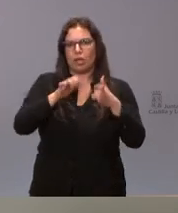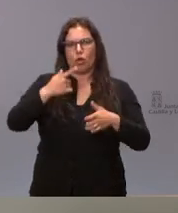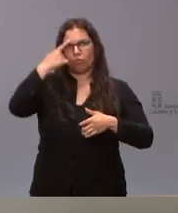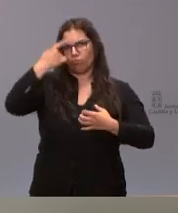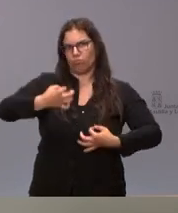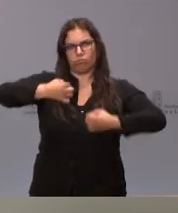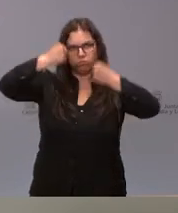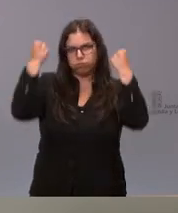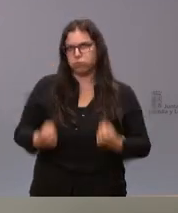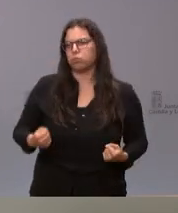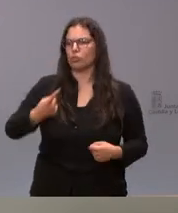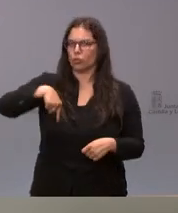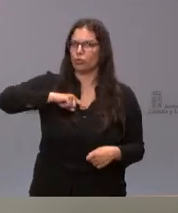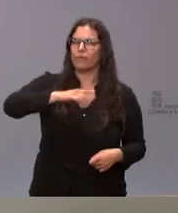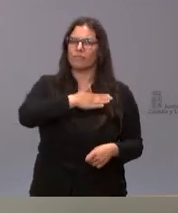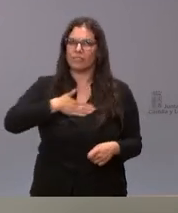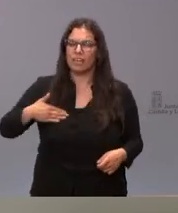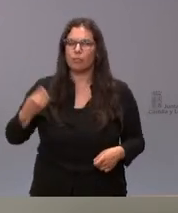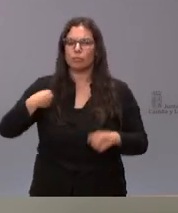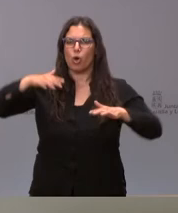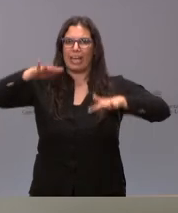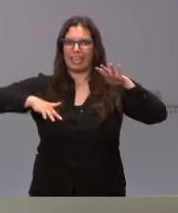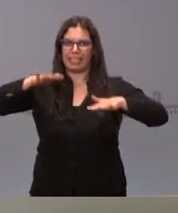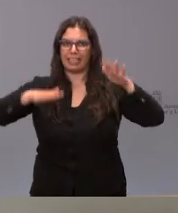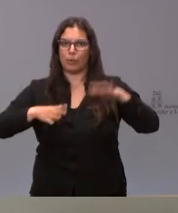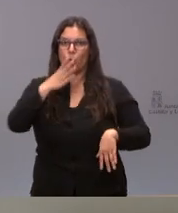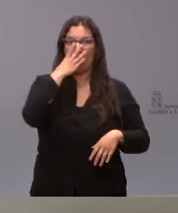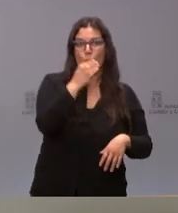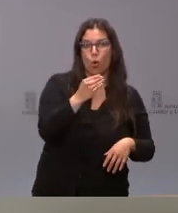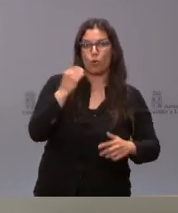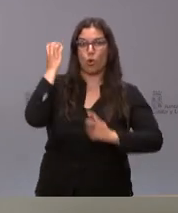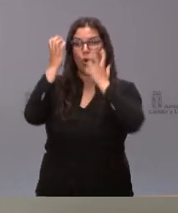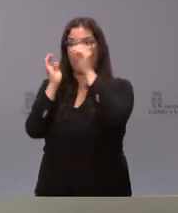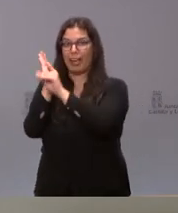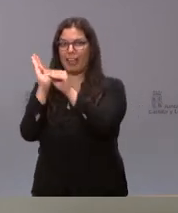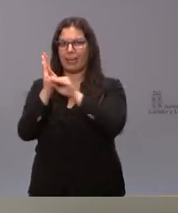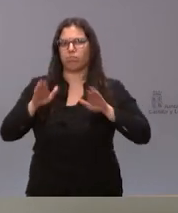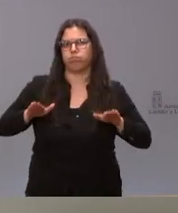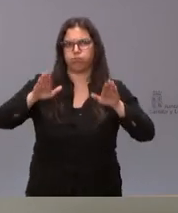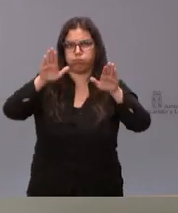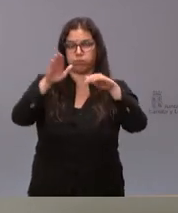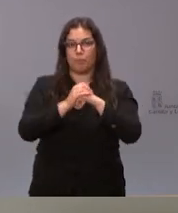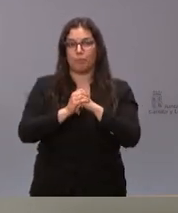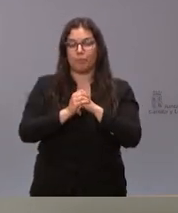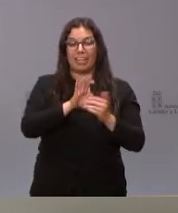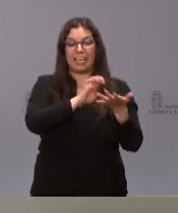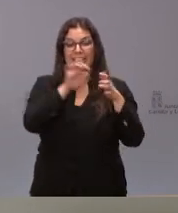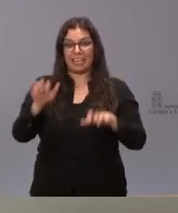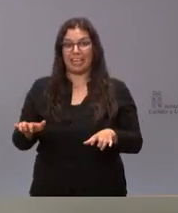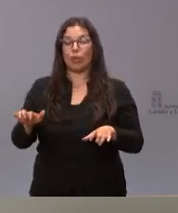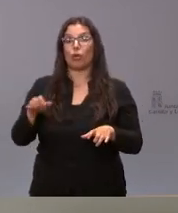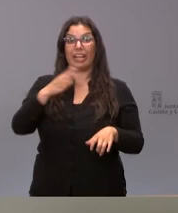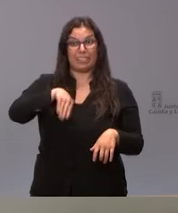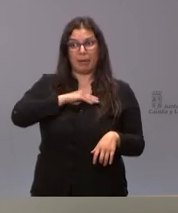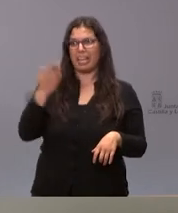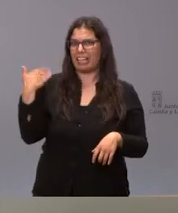somos muy partidarios del equilibrio entre el lobo y la ganadería que en Castilla y León y en España existía un equilibrio muy